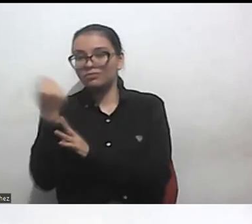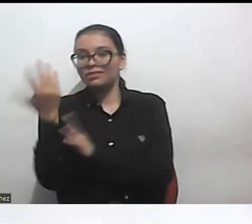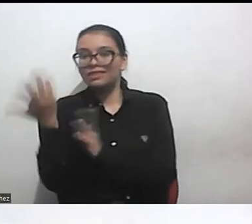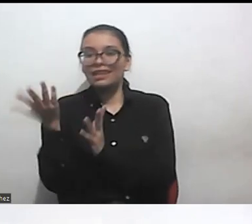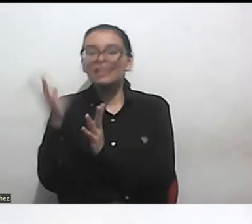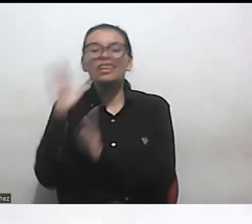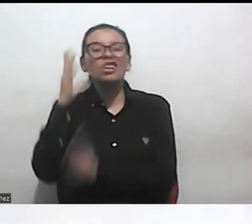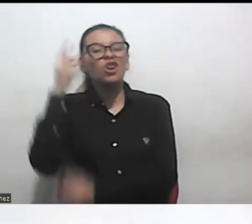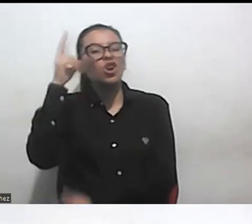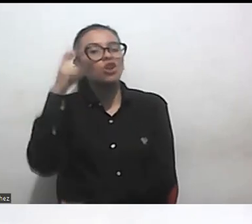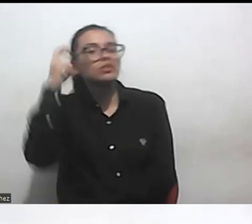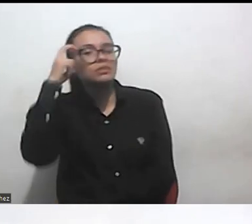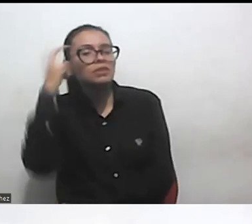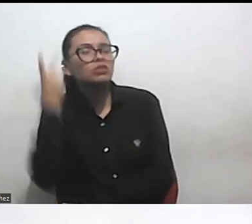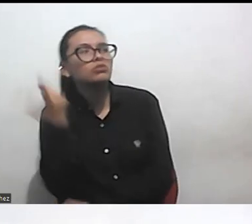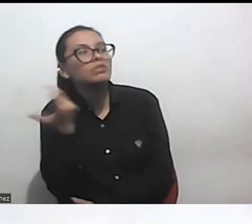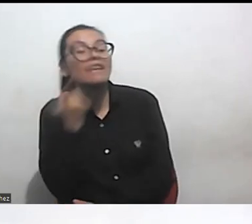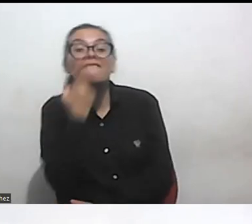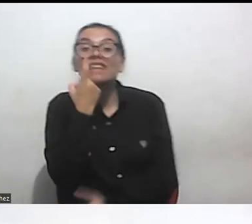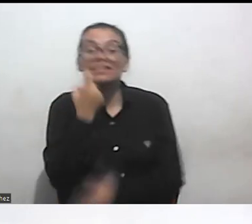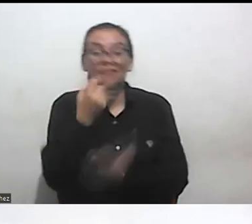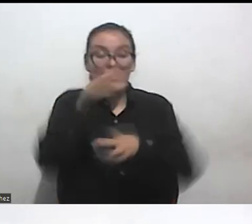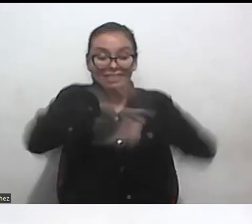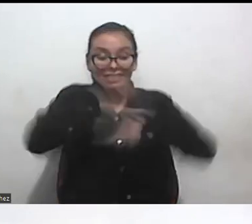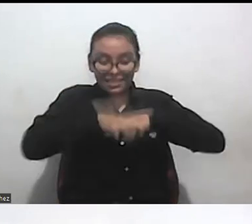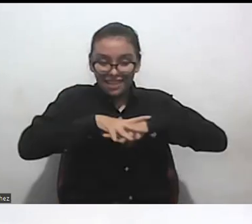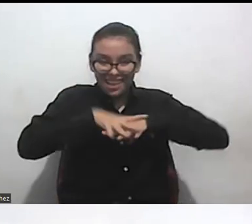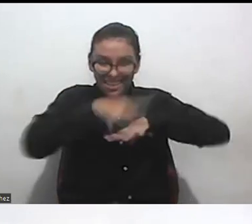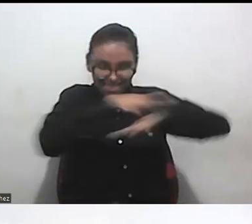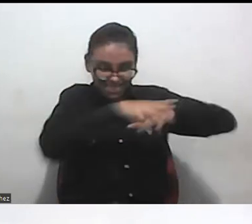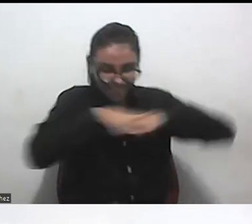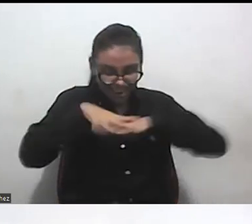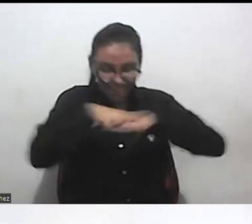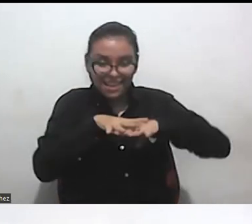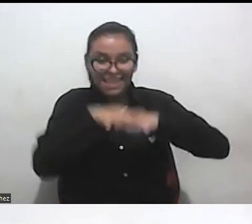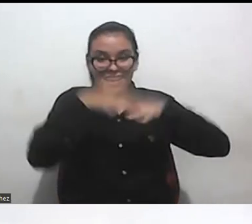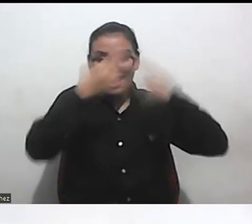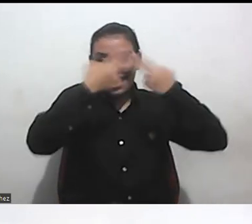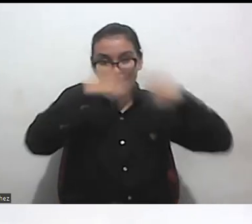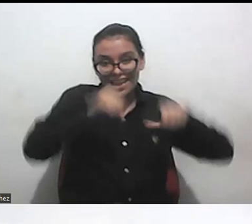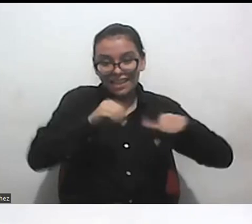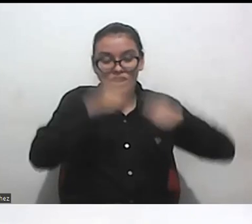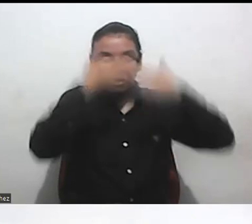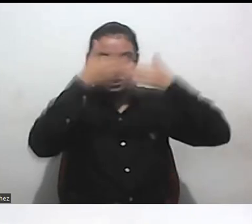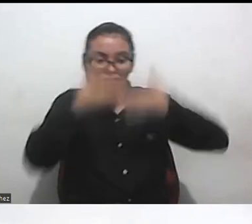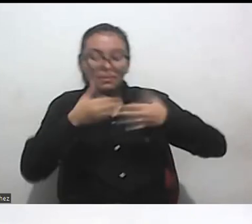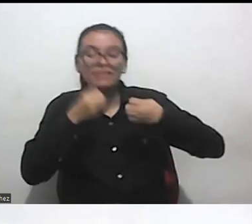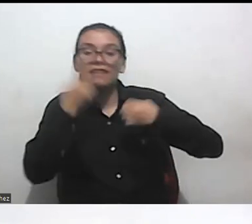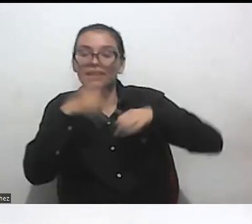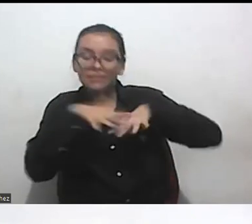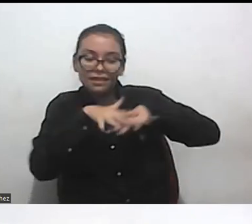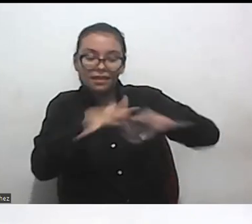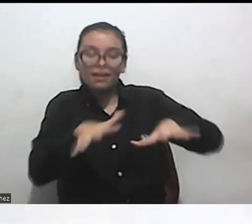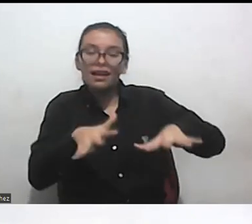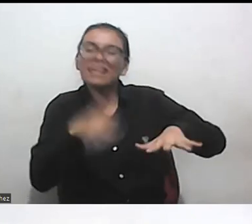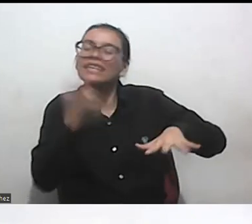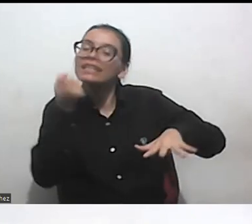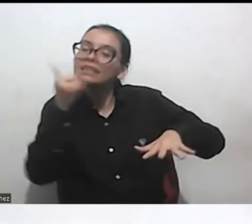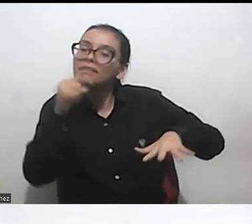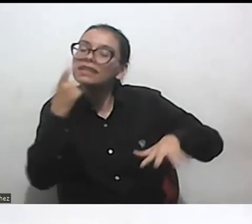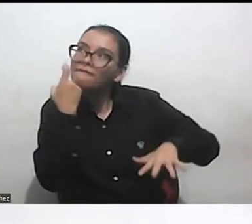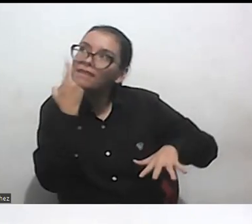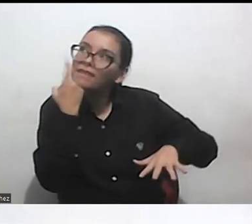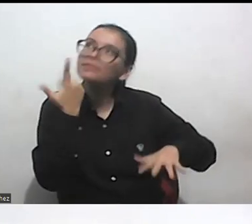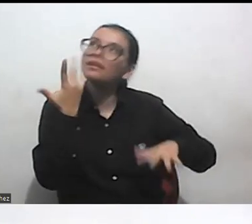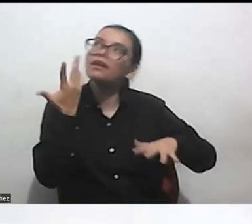faltaría con esa interseccionalidad género discapacidad y qué queda pendiente también ¿no? o sea no sé